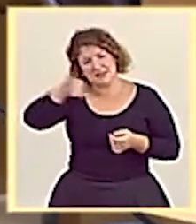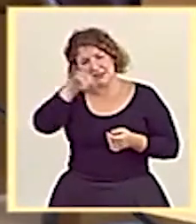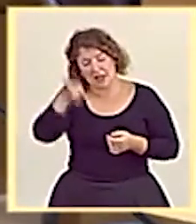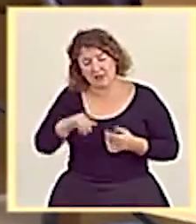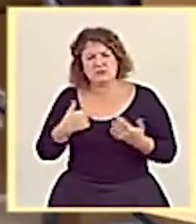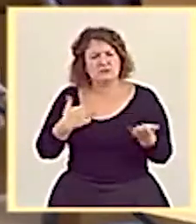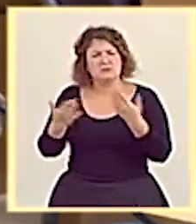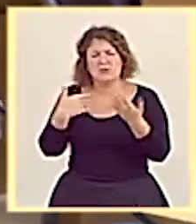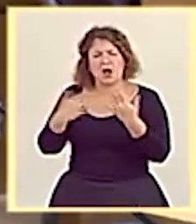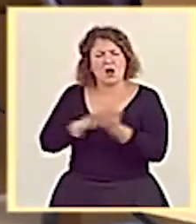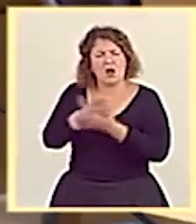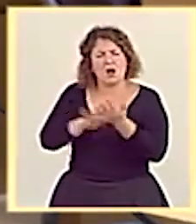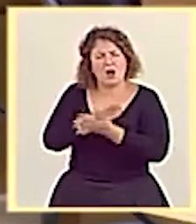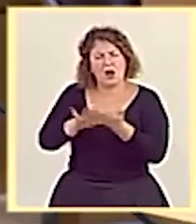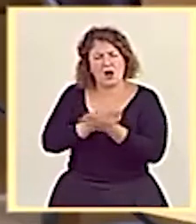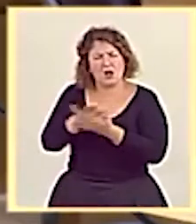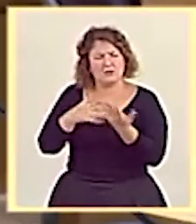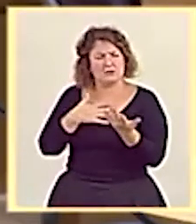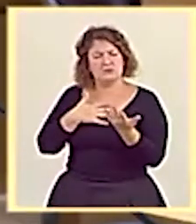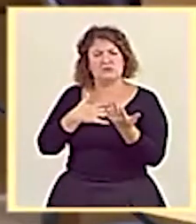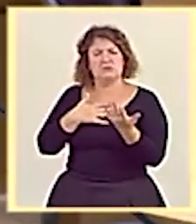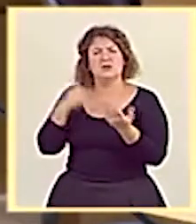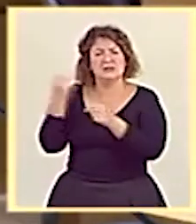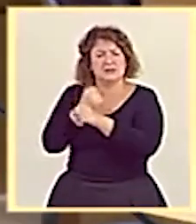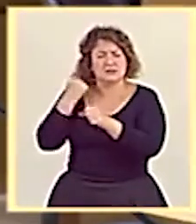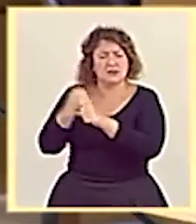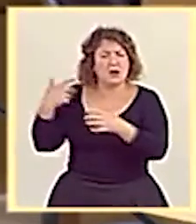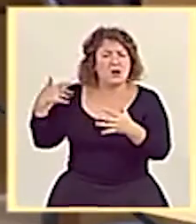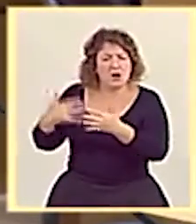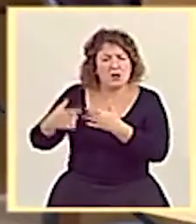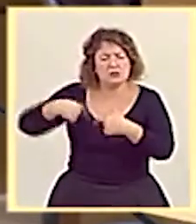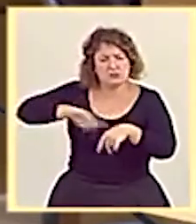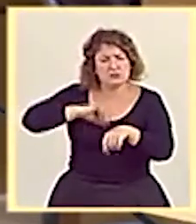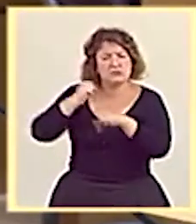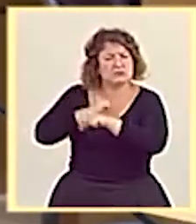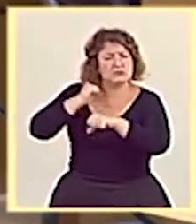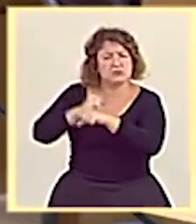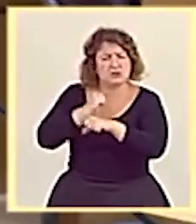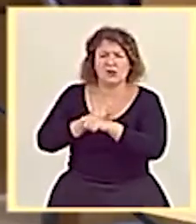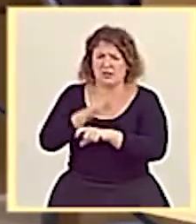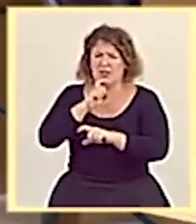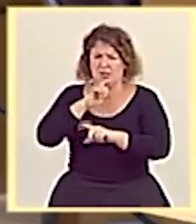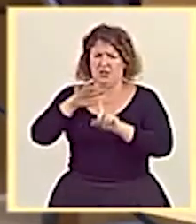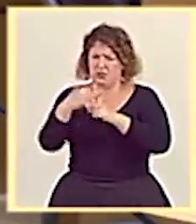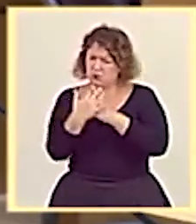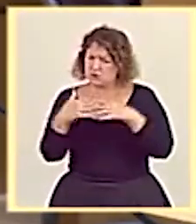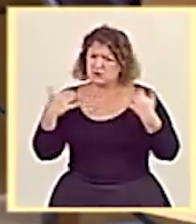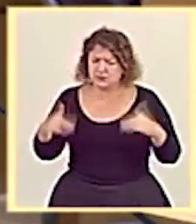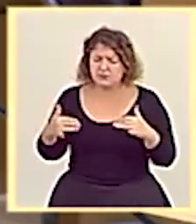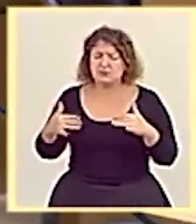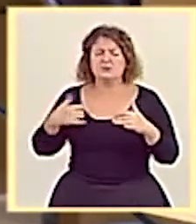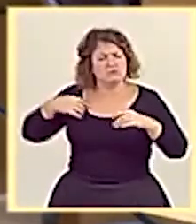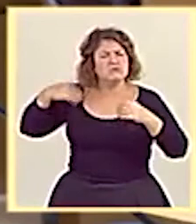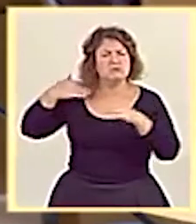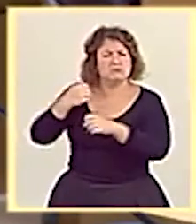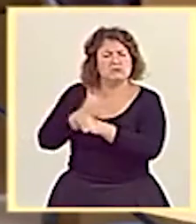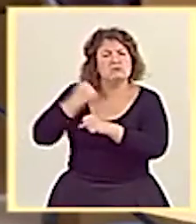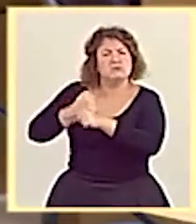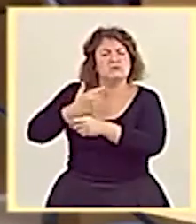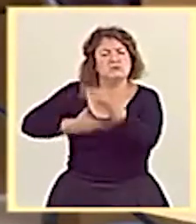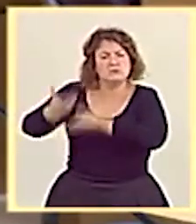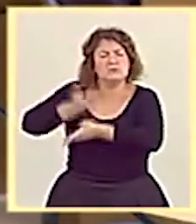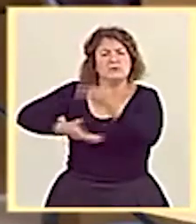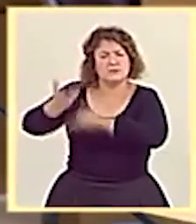fruto de ese encuentro y fruto del trabajo que hemos venido realizando, a pesar de las difíciles circunstancias. Tengo que decirle,